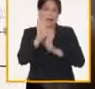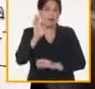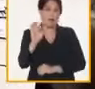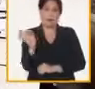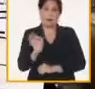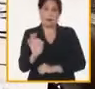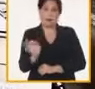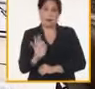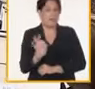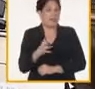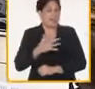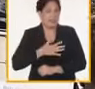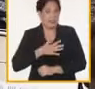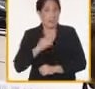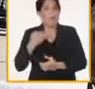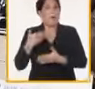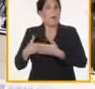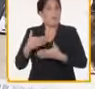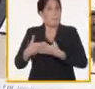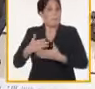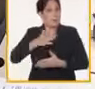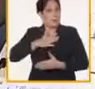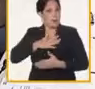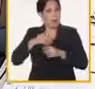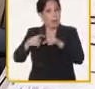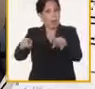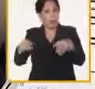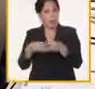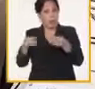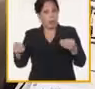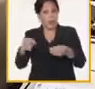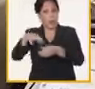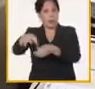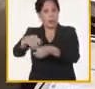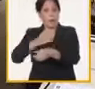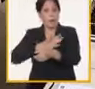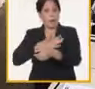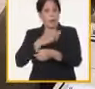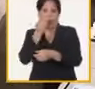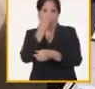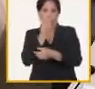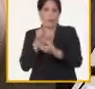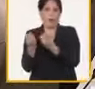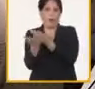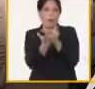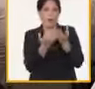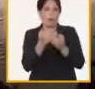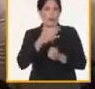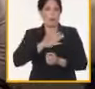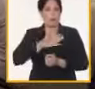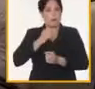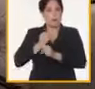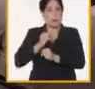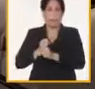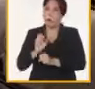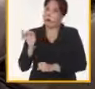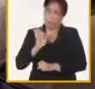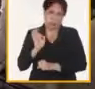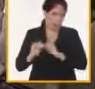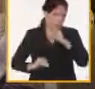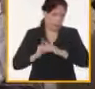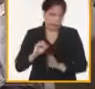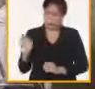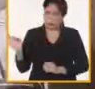este propósito más de 31.000 hectáreas a otros organismos, lo que resulta insuficiente. También